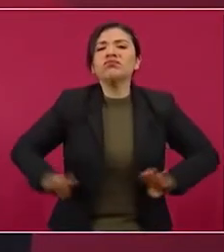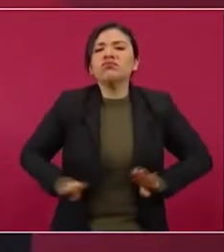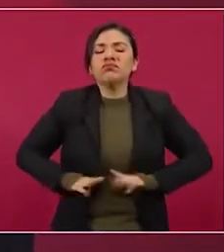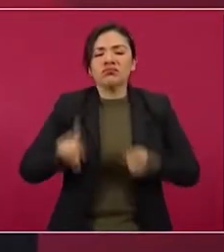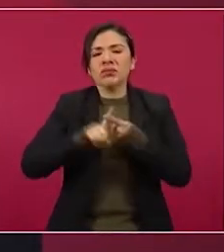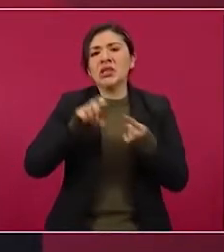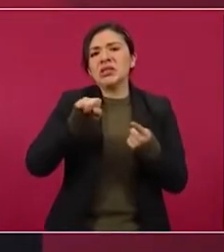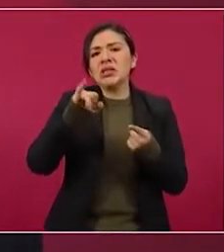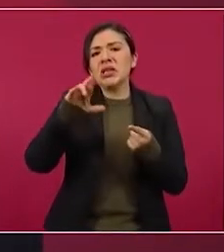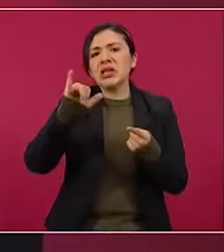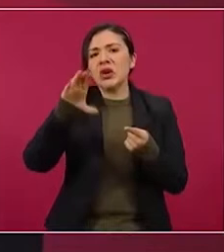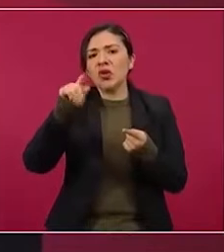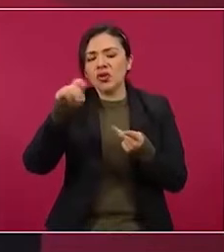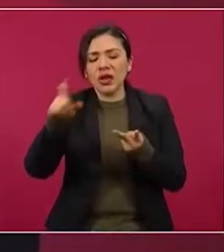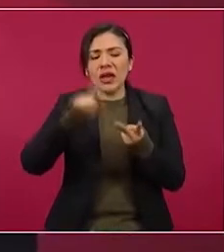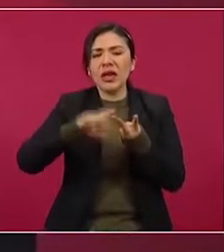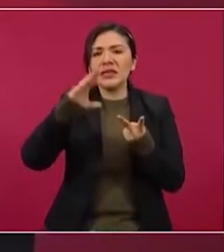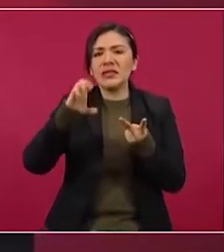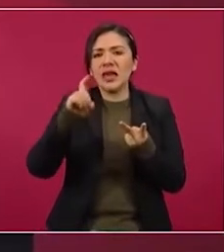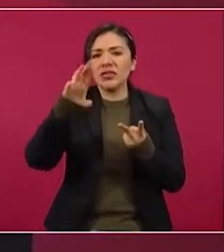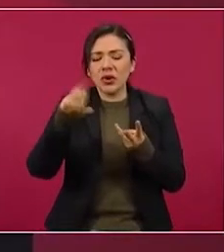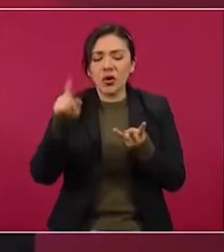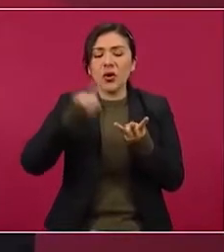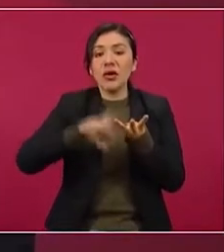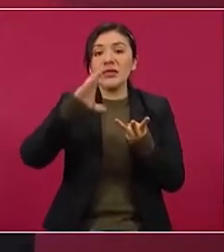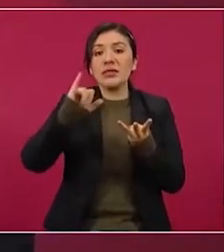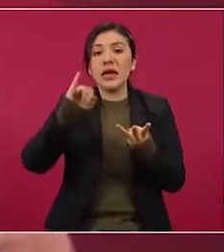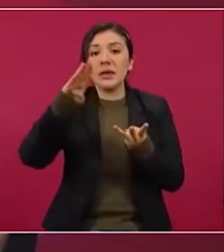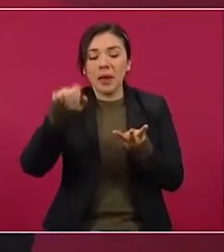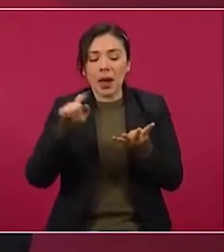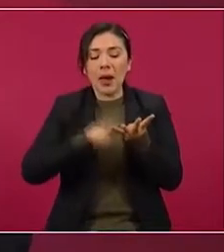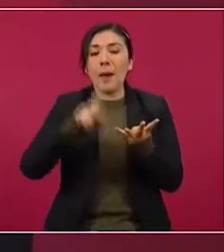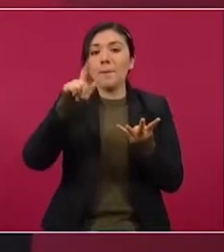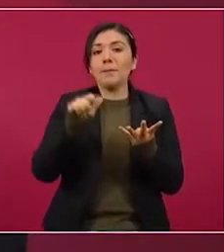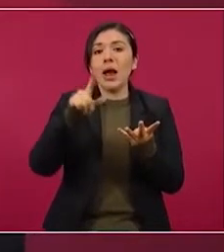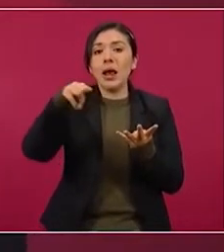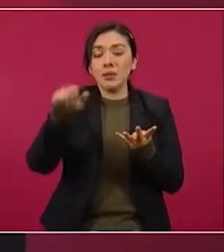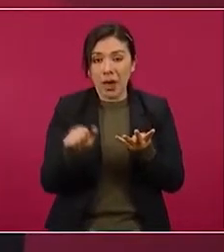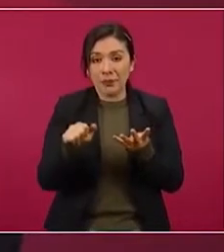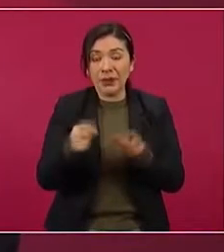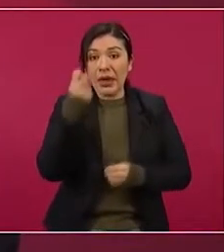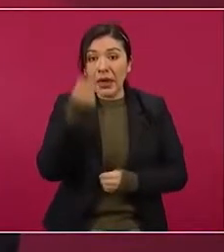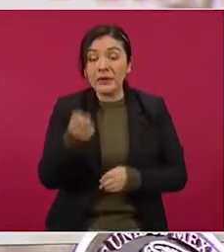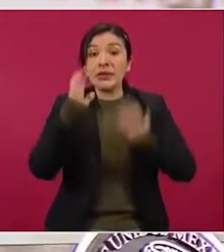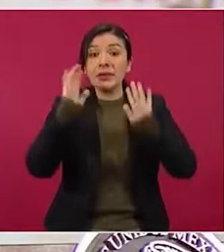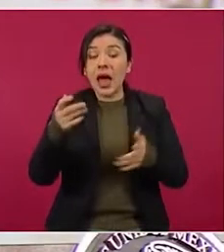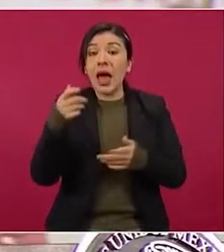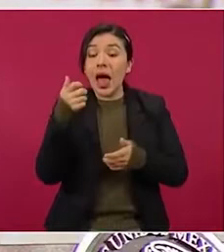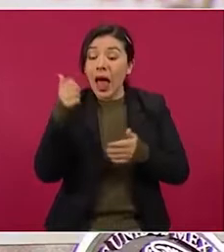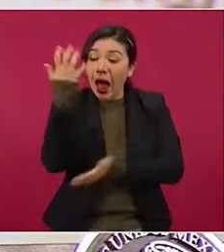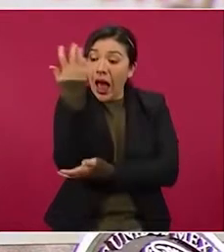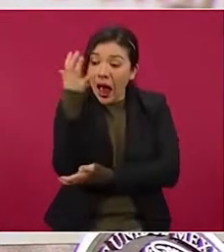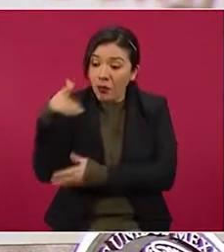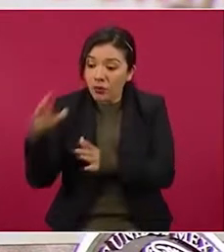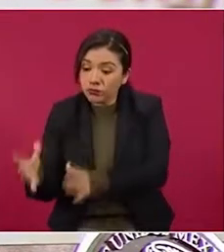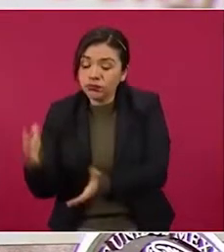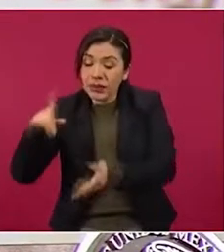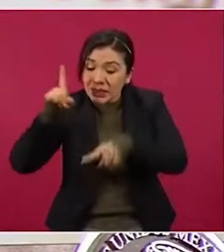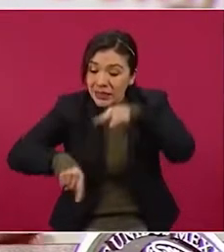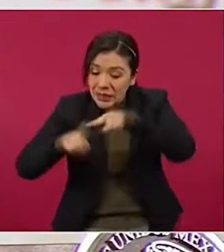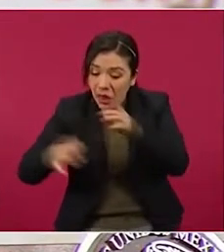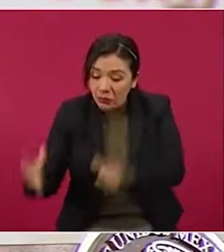ciricotes, cedros, ceibas y palmas, que han sido trasplantados a espacios